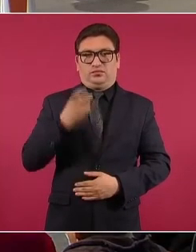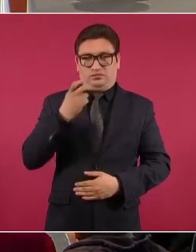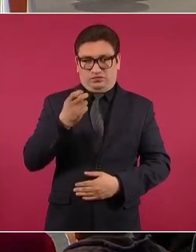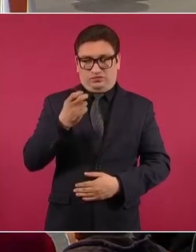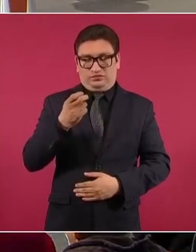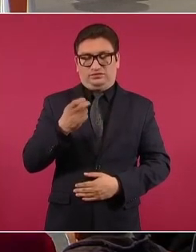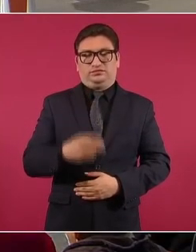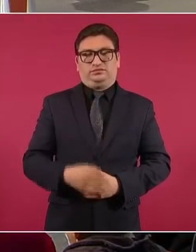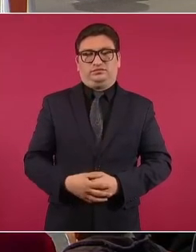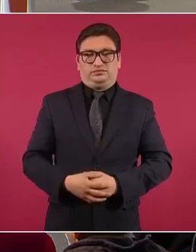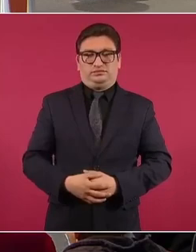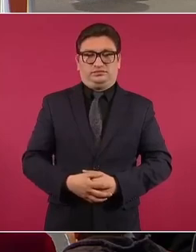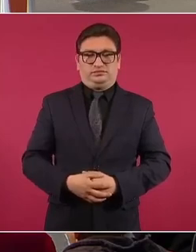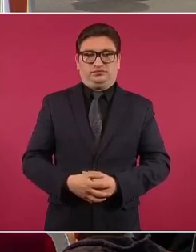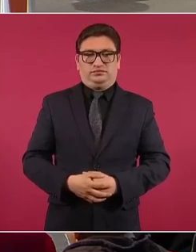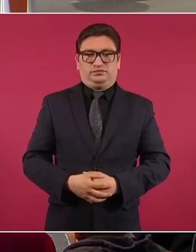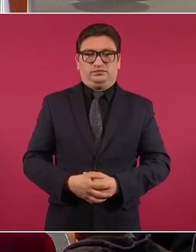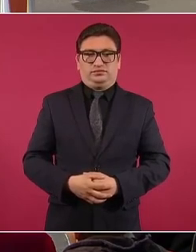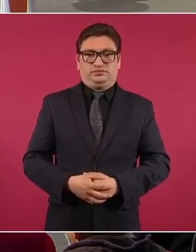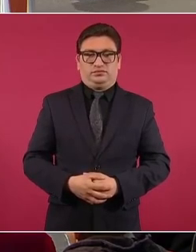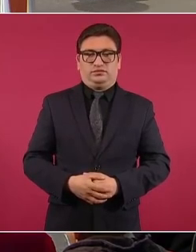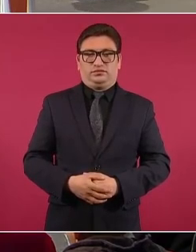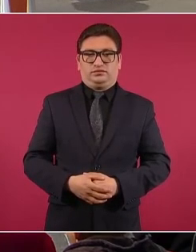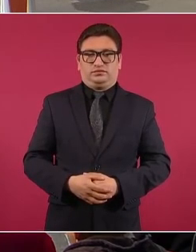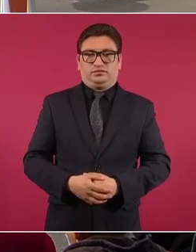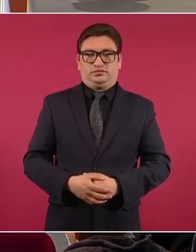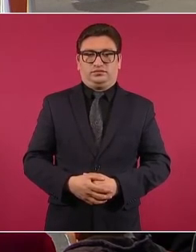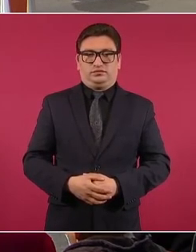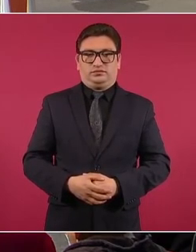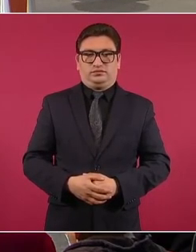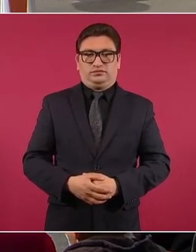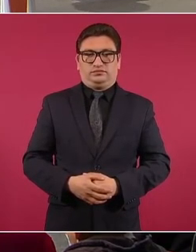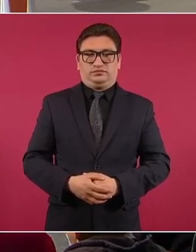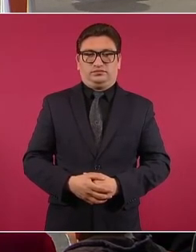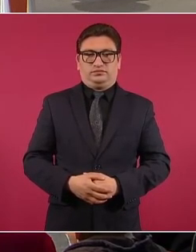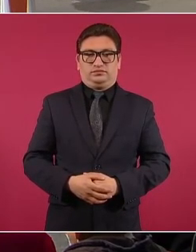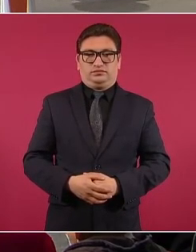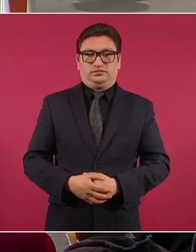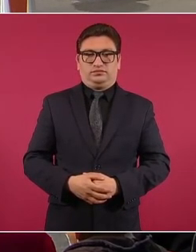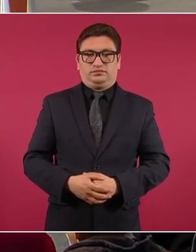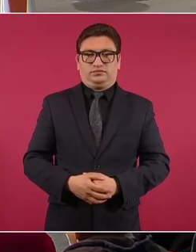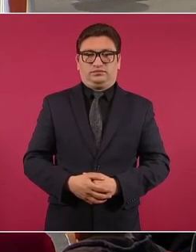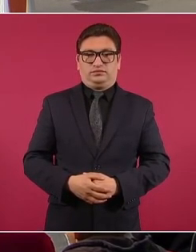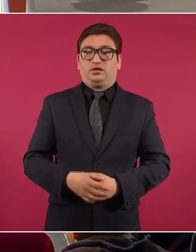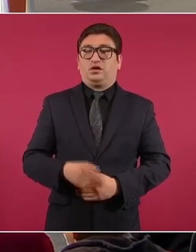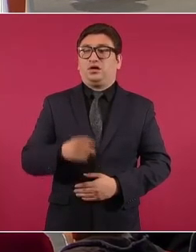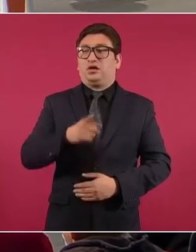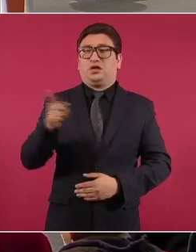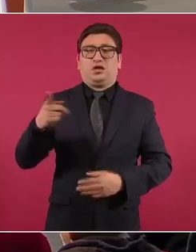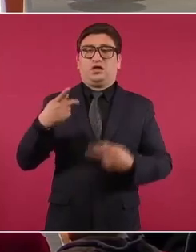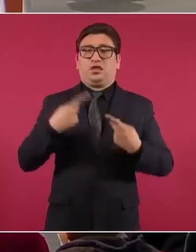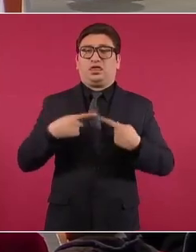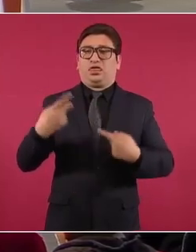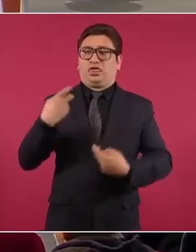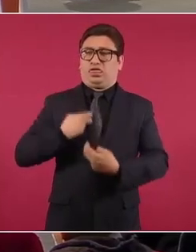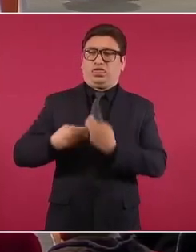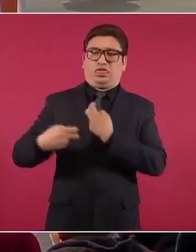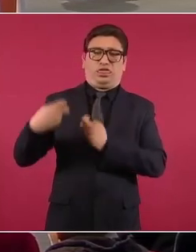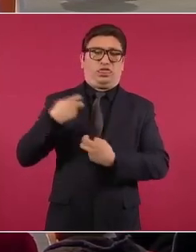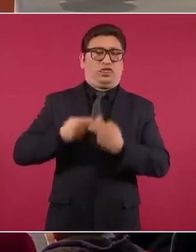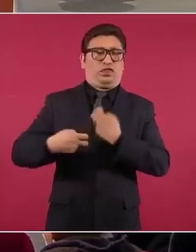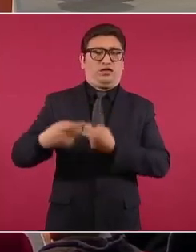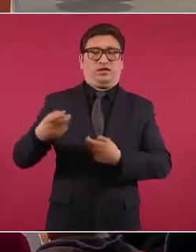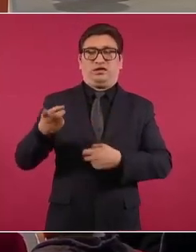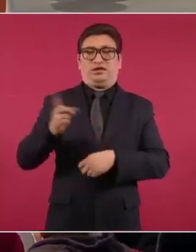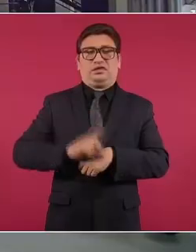eso pueden estar calumniándonos día y